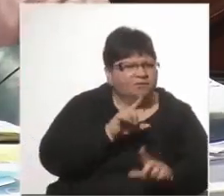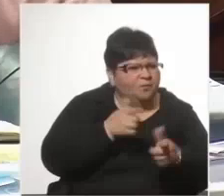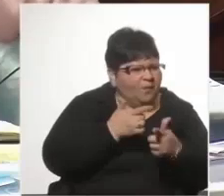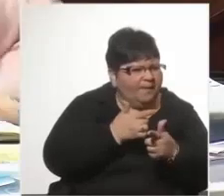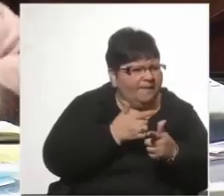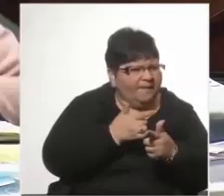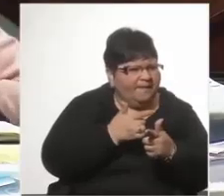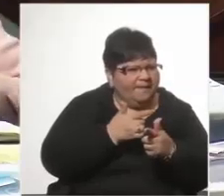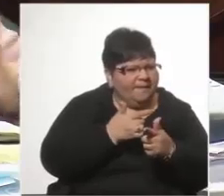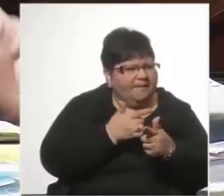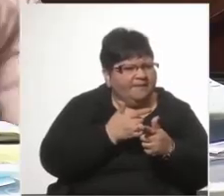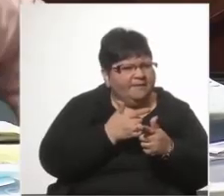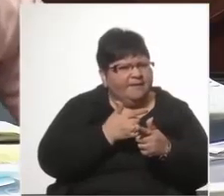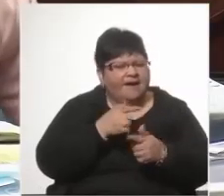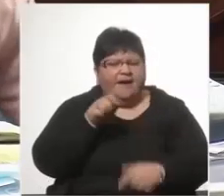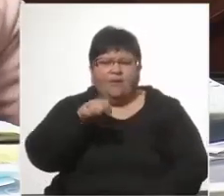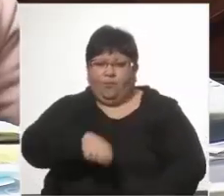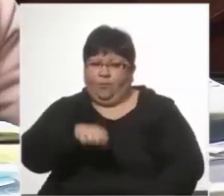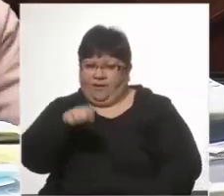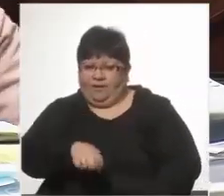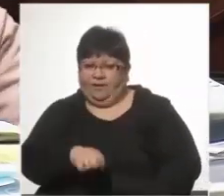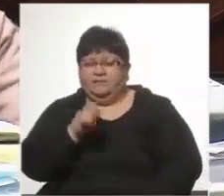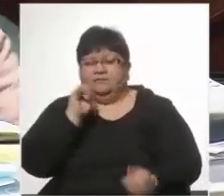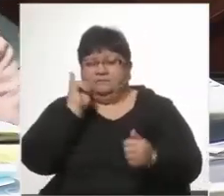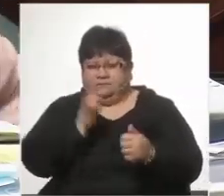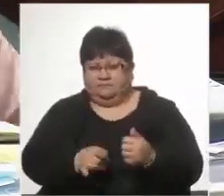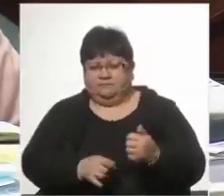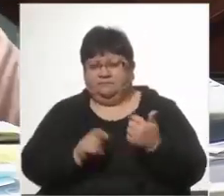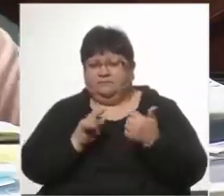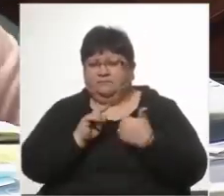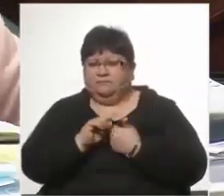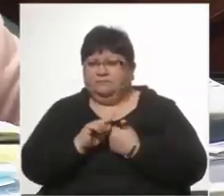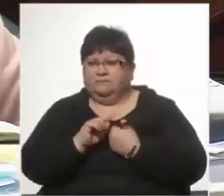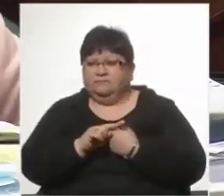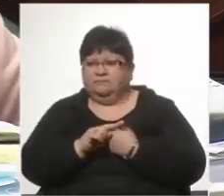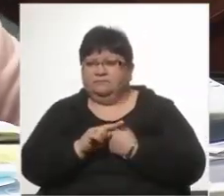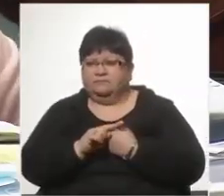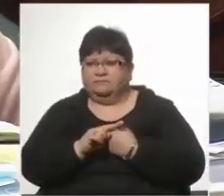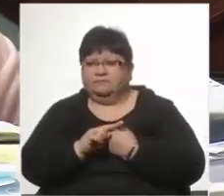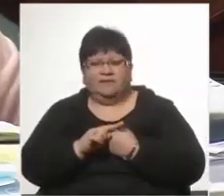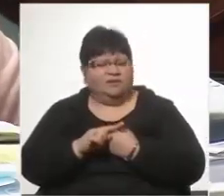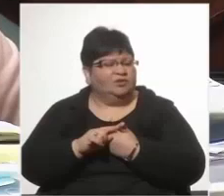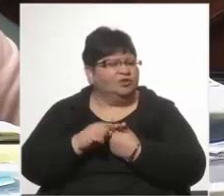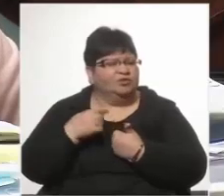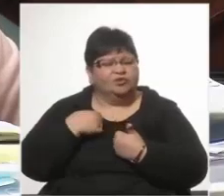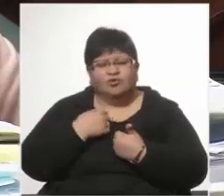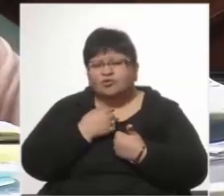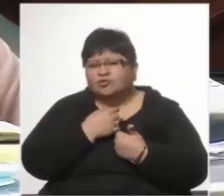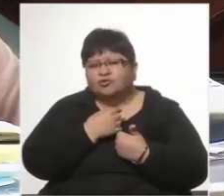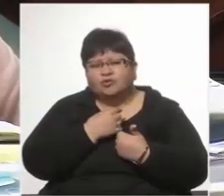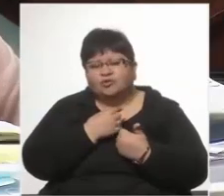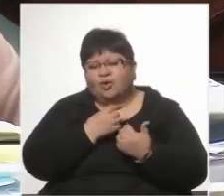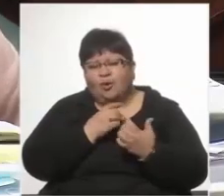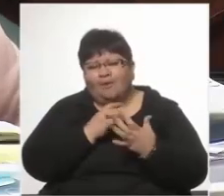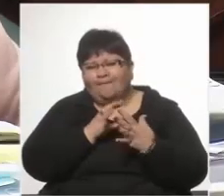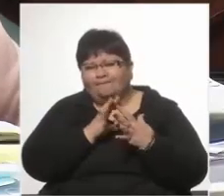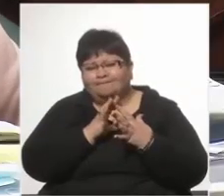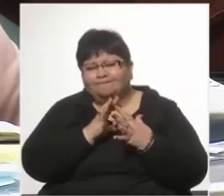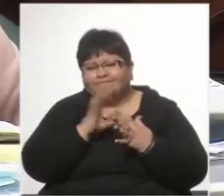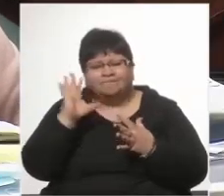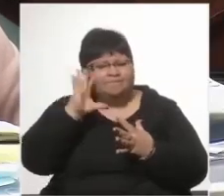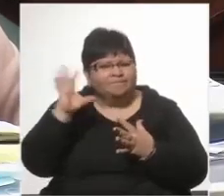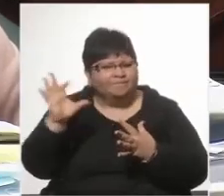Acá hay una parte jurídica que yo me afilio de la primera palabra hasta la última, y le pido